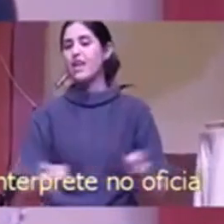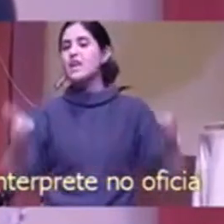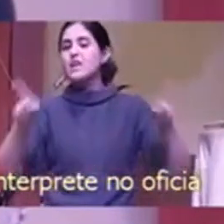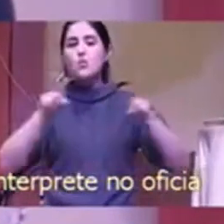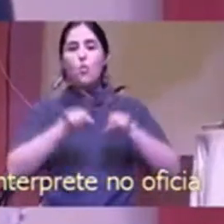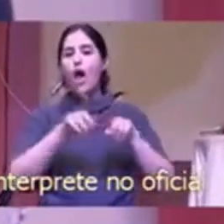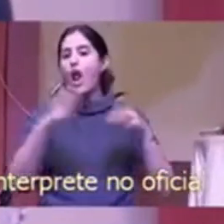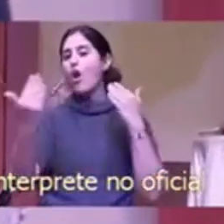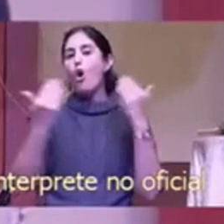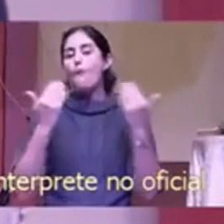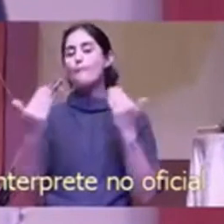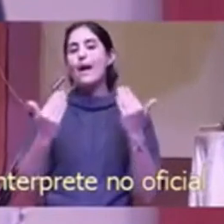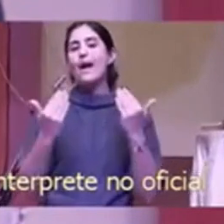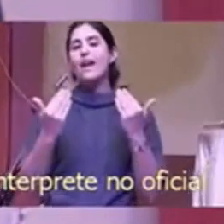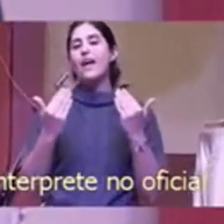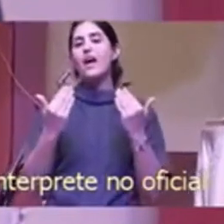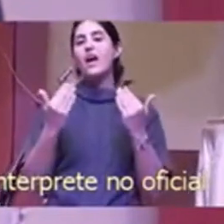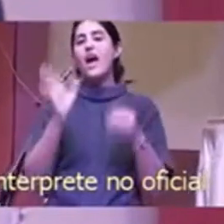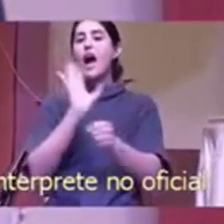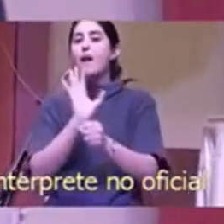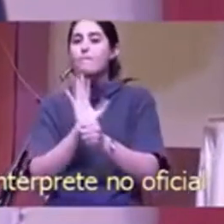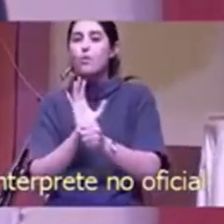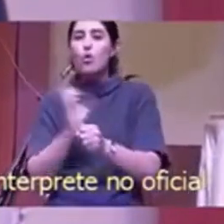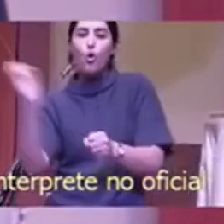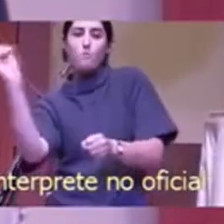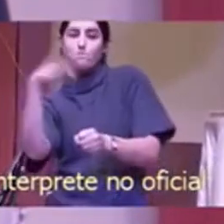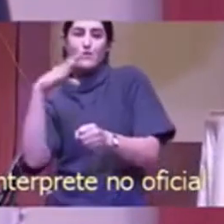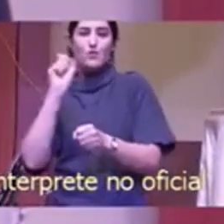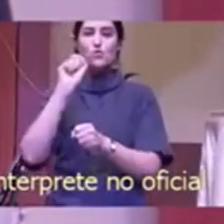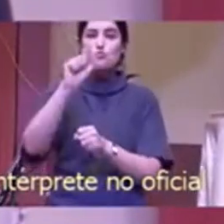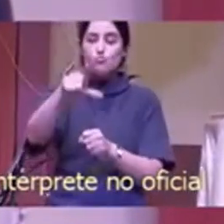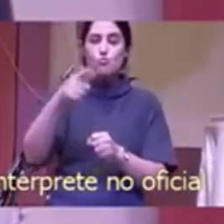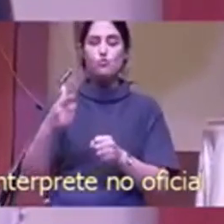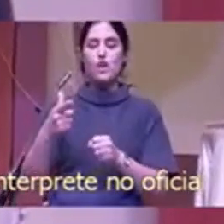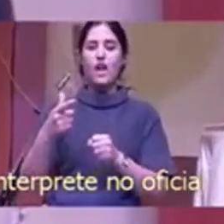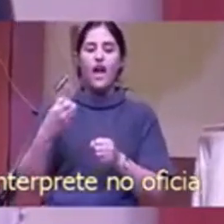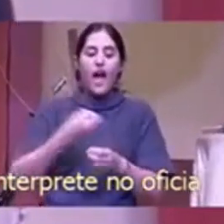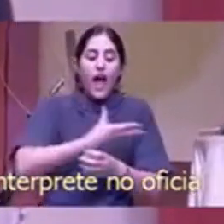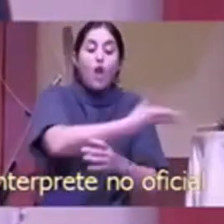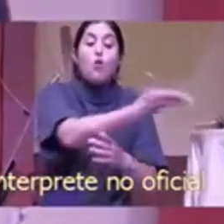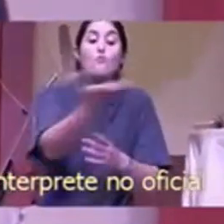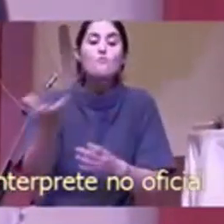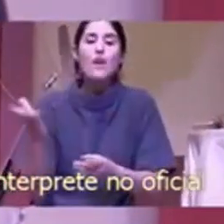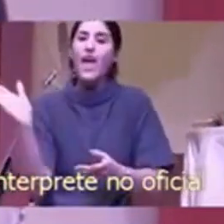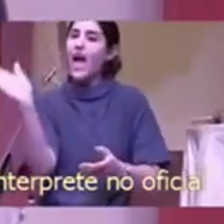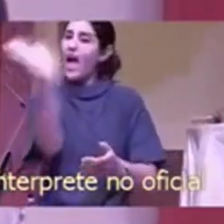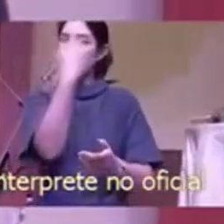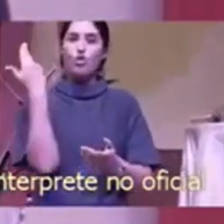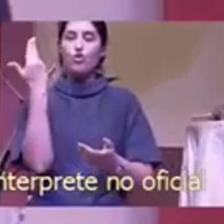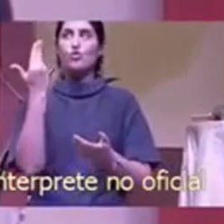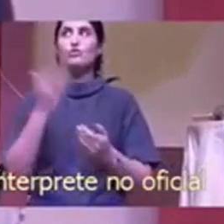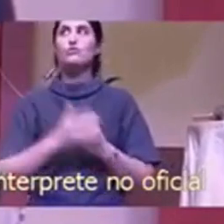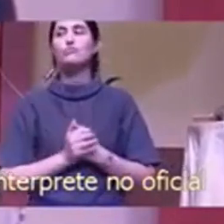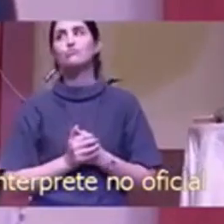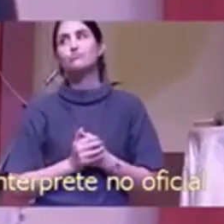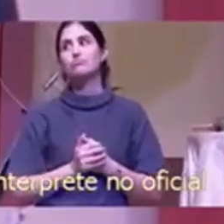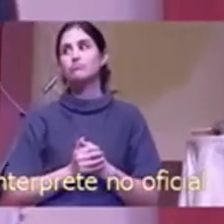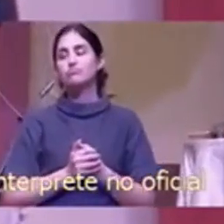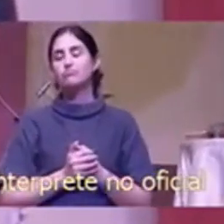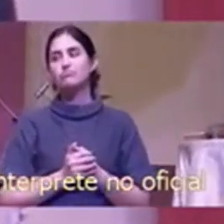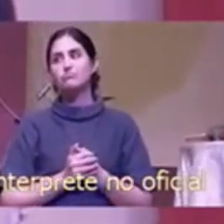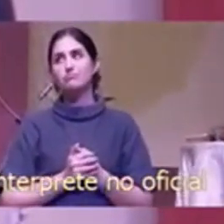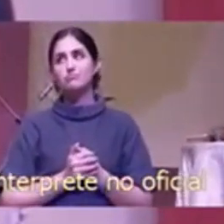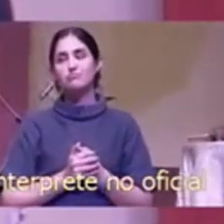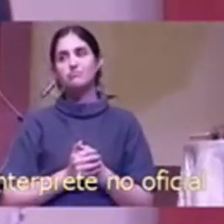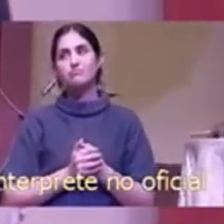que la luz de ustedes alumbre delante de todos, para que todos vean sus buenas obras y